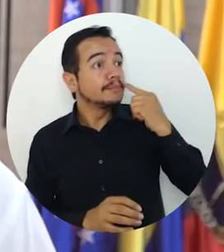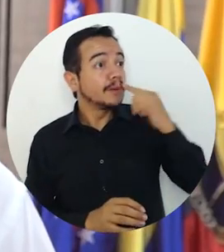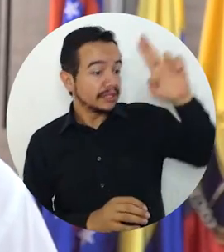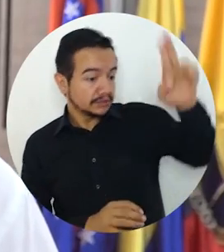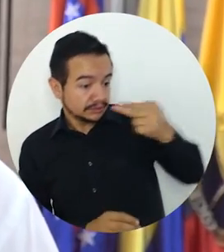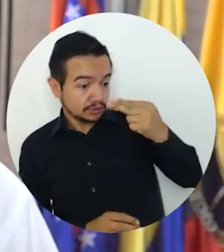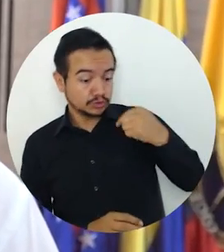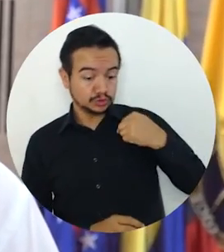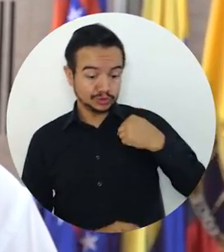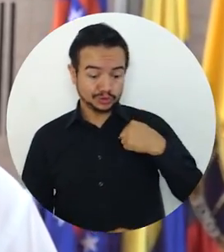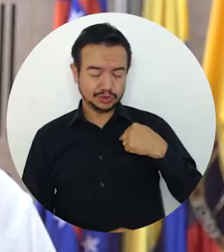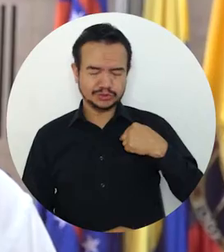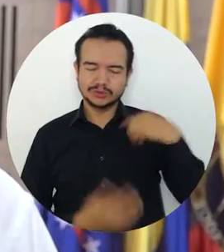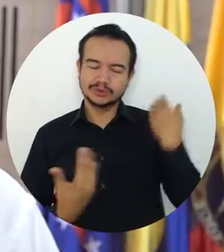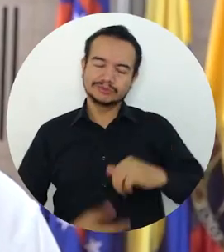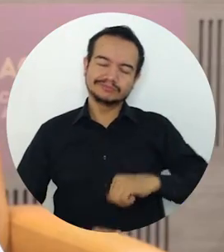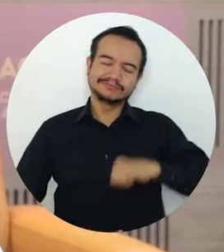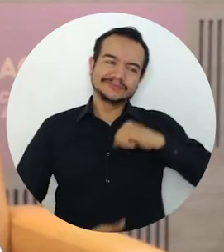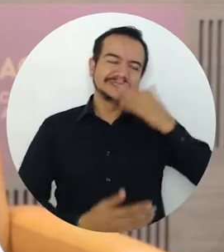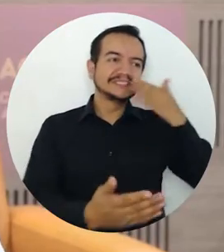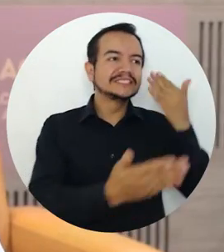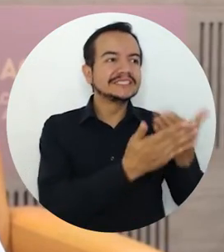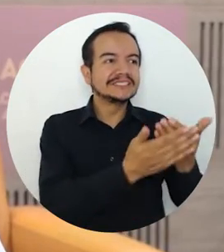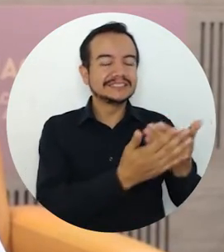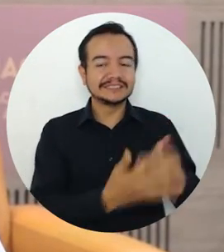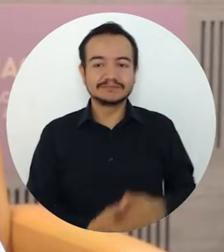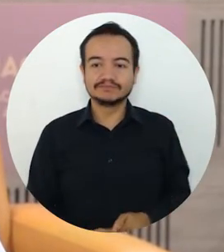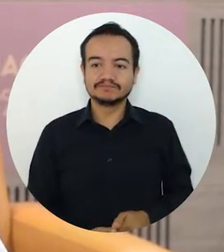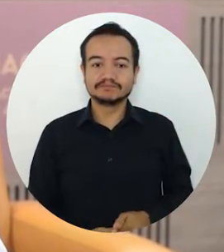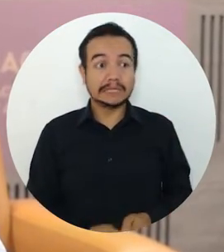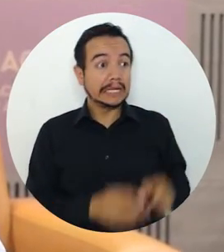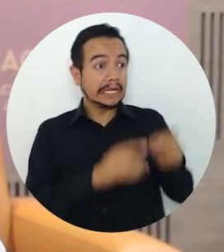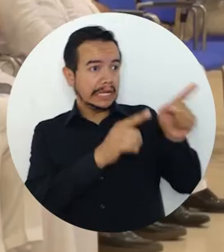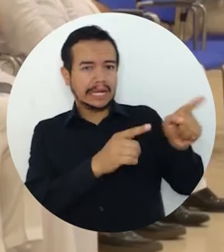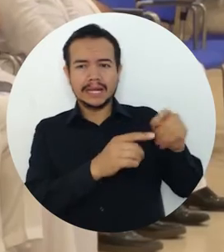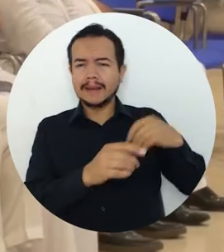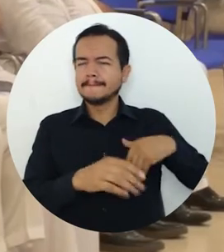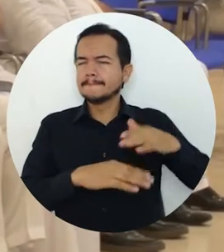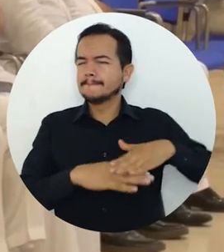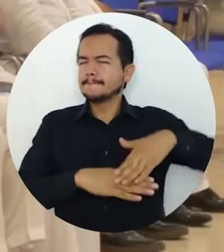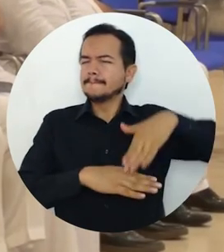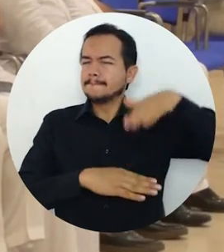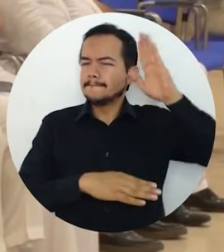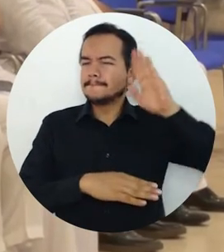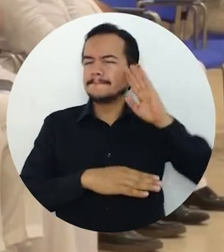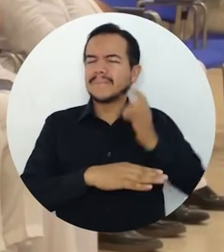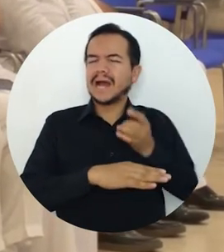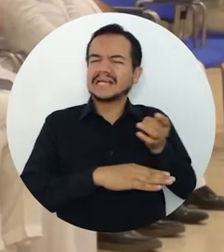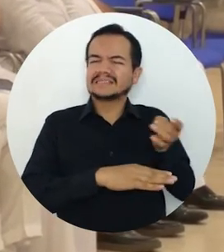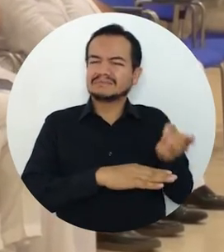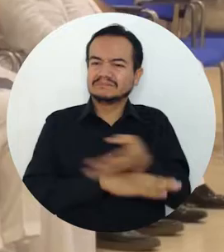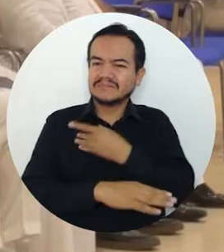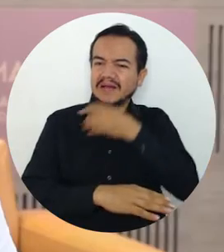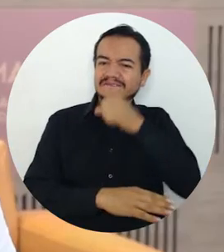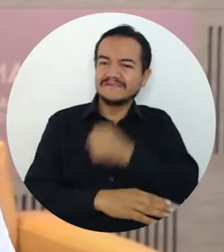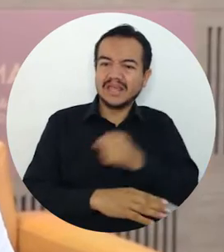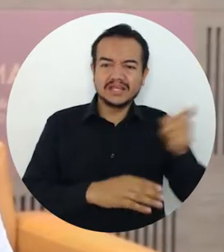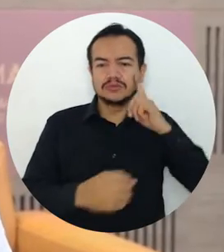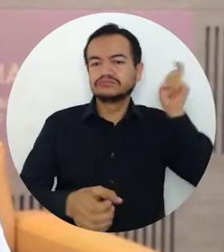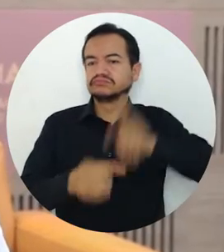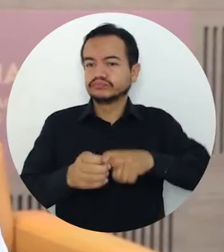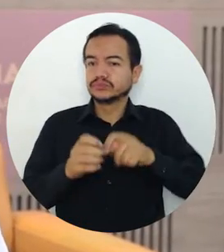de ser hijo de ese gran hombre. Era nuestro estudiante más longevo, el primero admirable, en hacer el